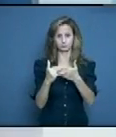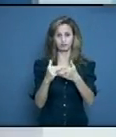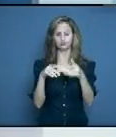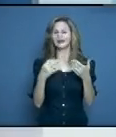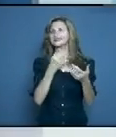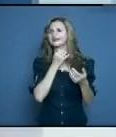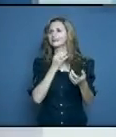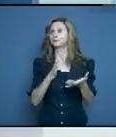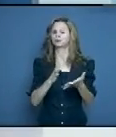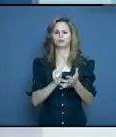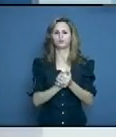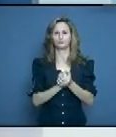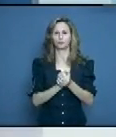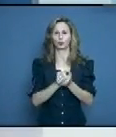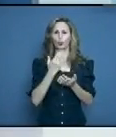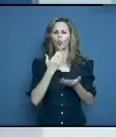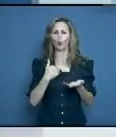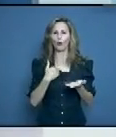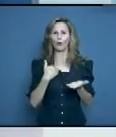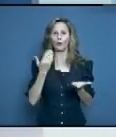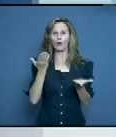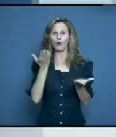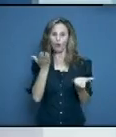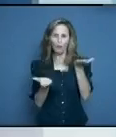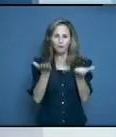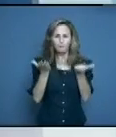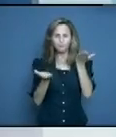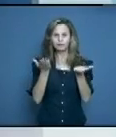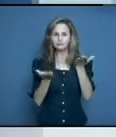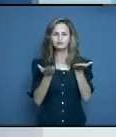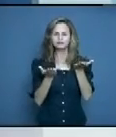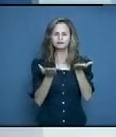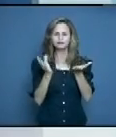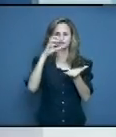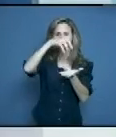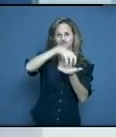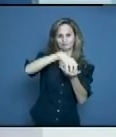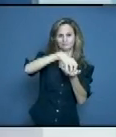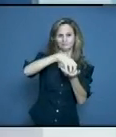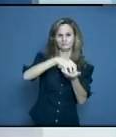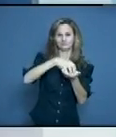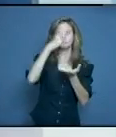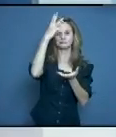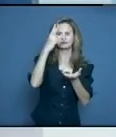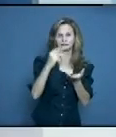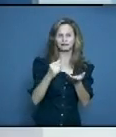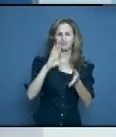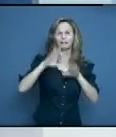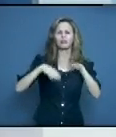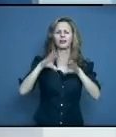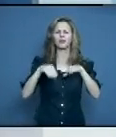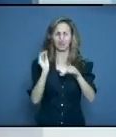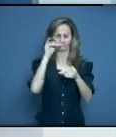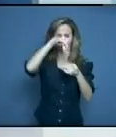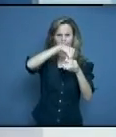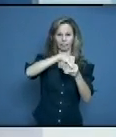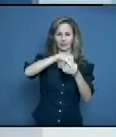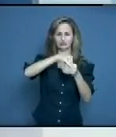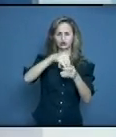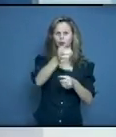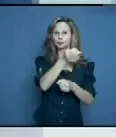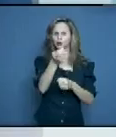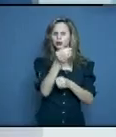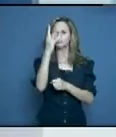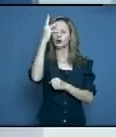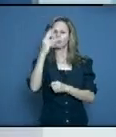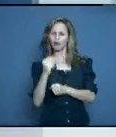ustedes saben que la tasa te sirve para qué equilibrar. ¿Ustedes saben quién tiene la mayor tasa? Moa. Moa tiene una tasa de 1.412 por cada